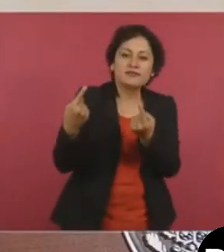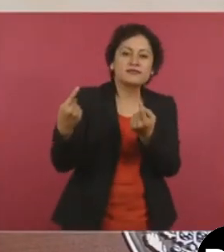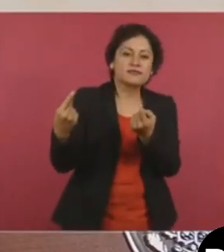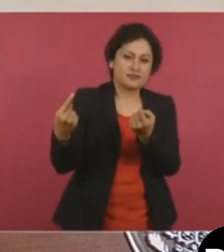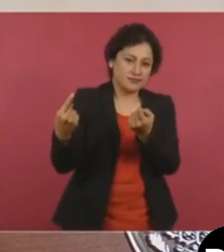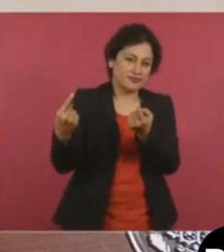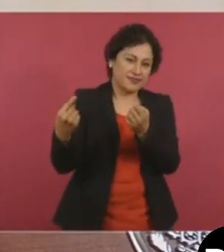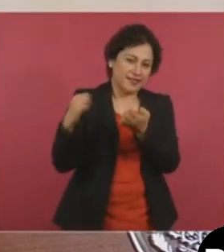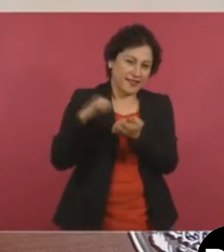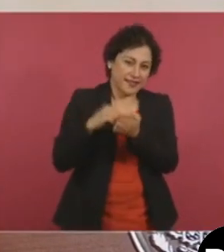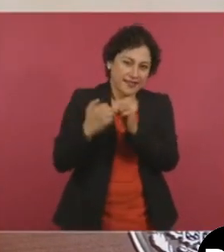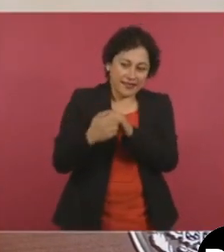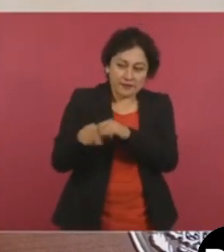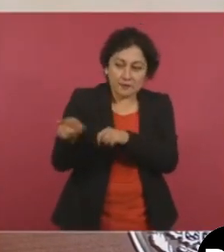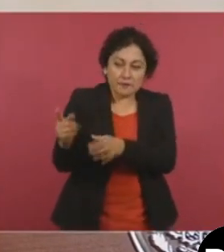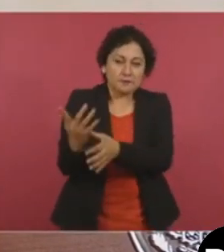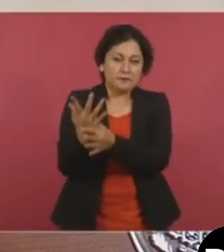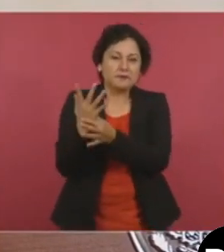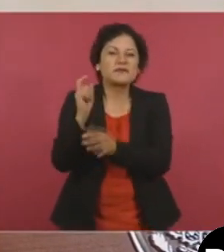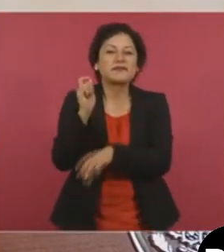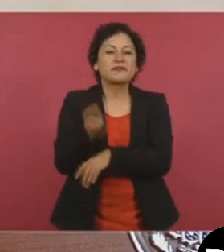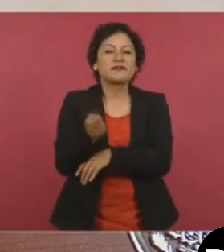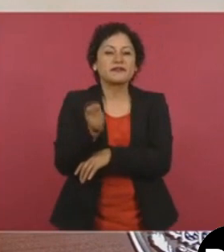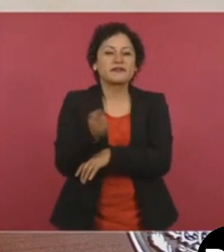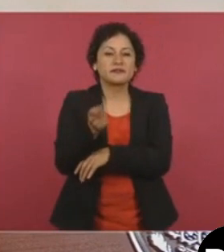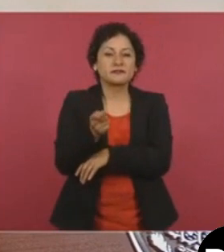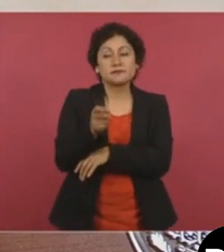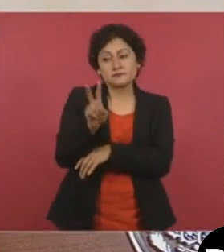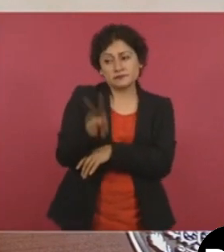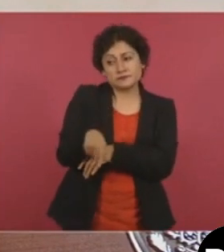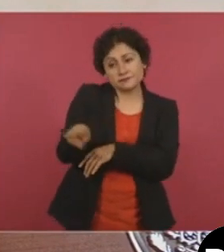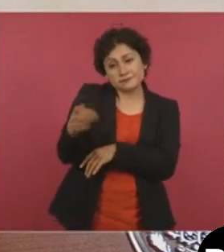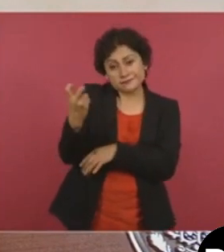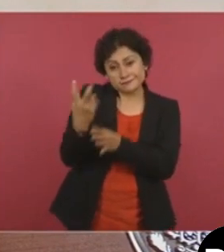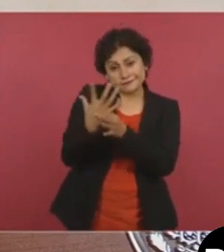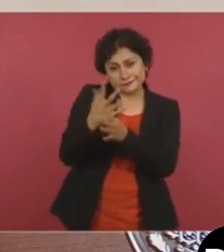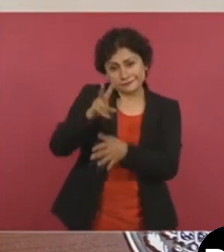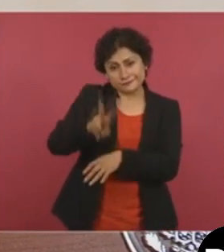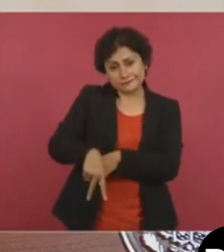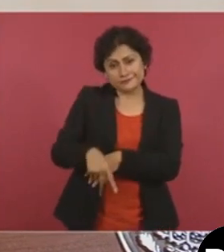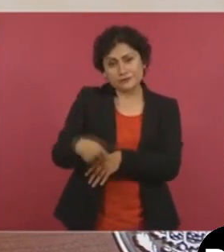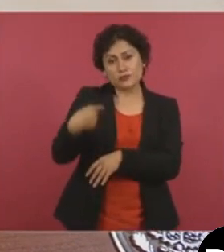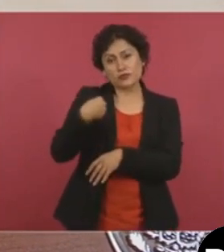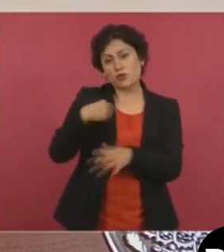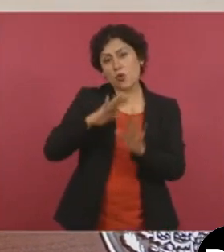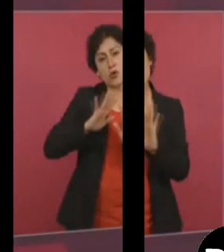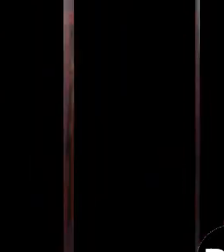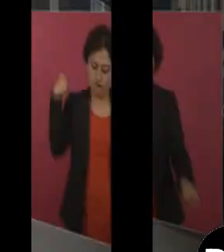un poco de razón, ya estoy chocheando.